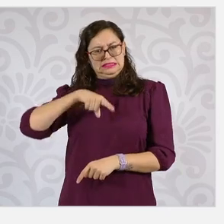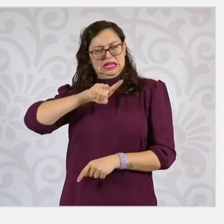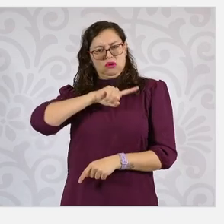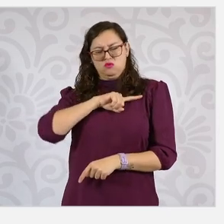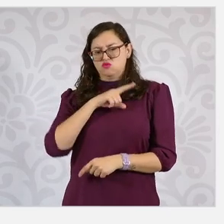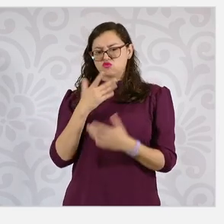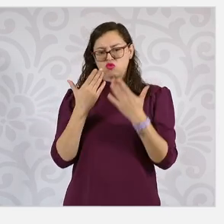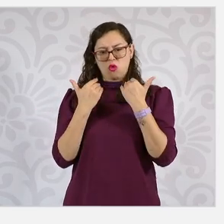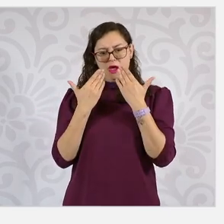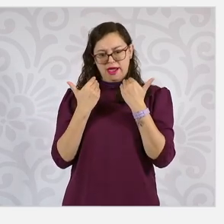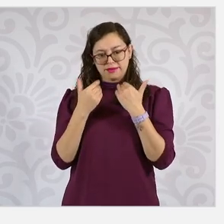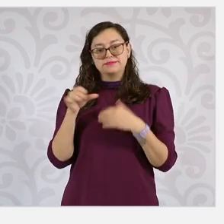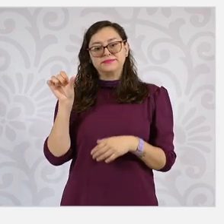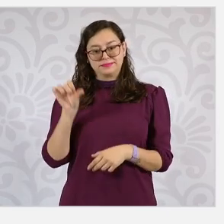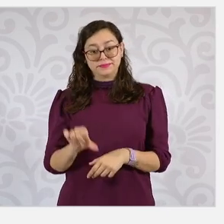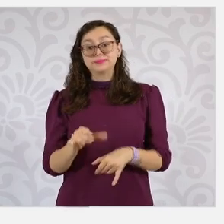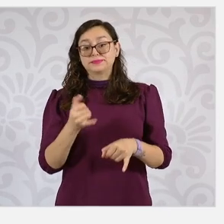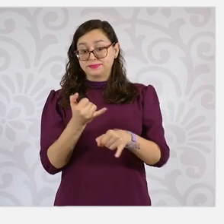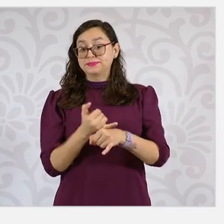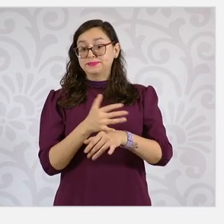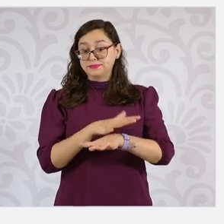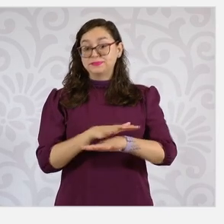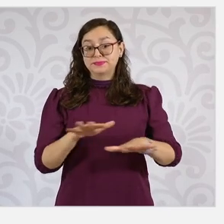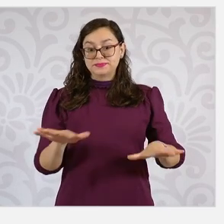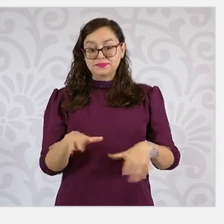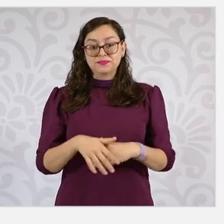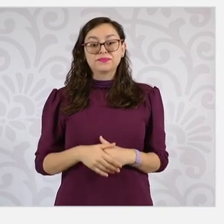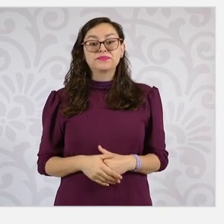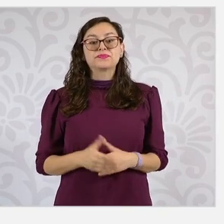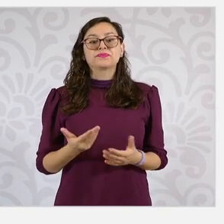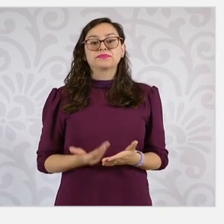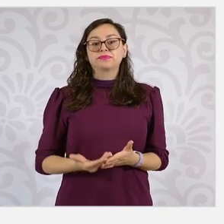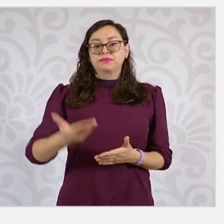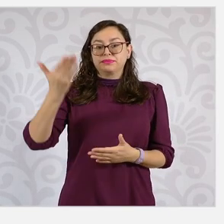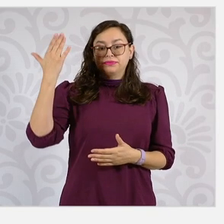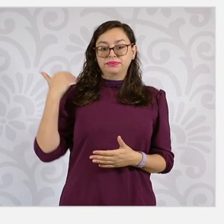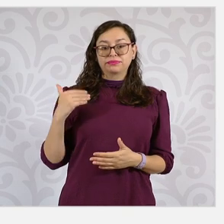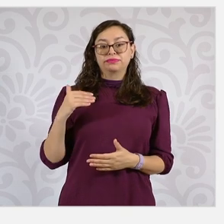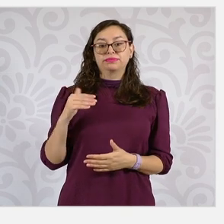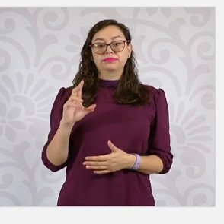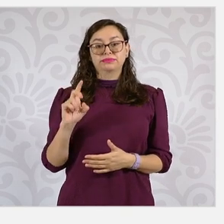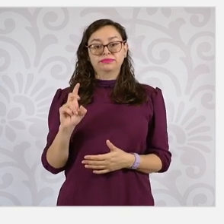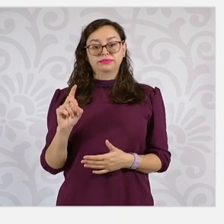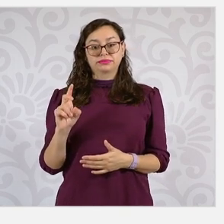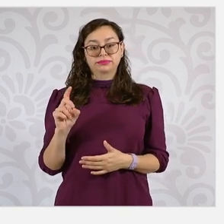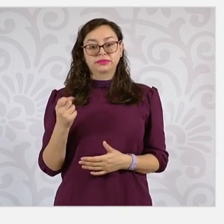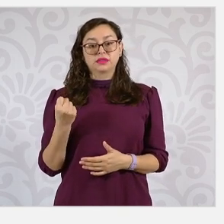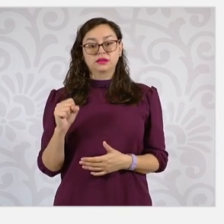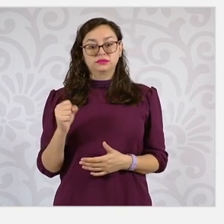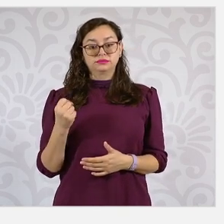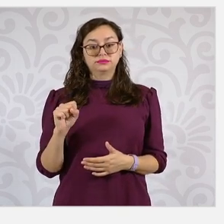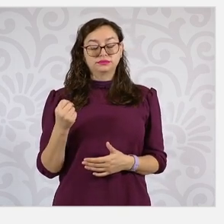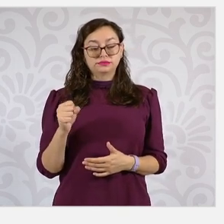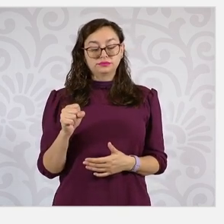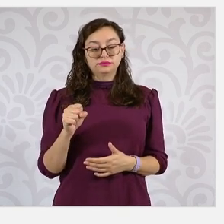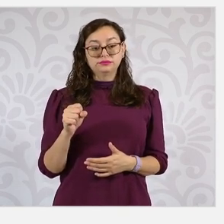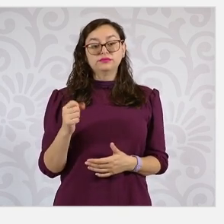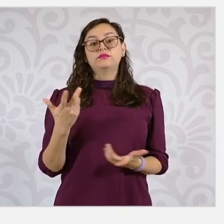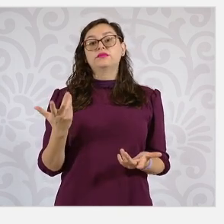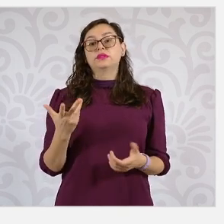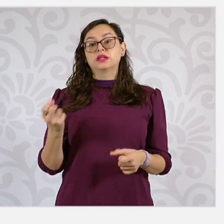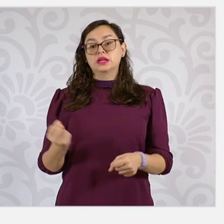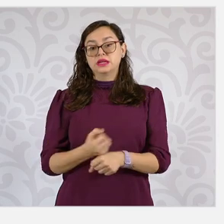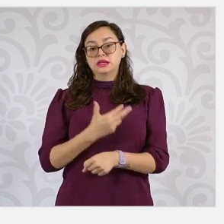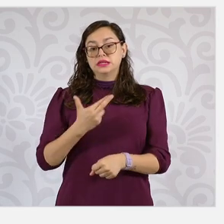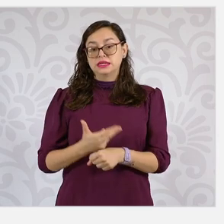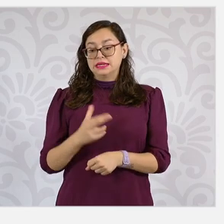Escuelas. Primero informar que el pasado 30 de septiembre la secretaria de Educación,